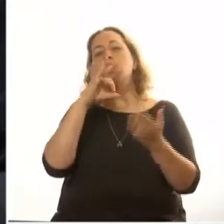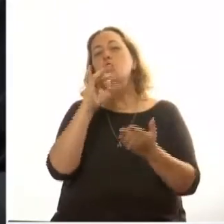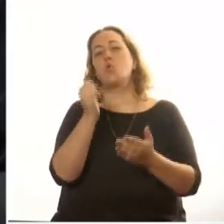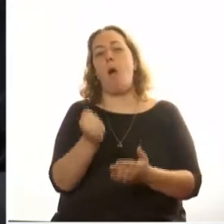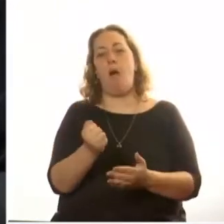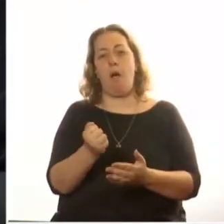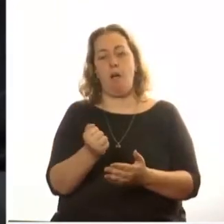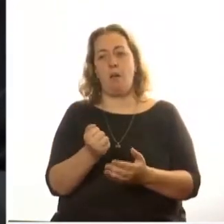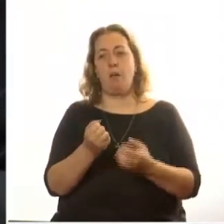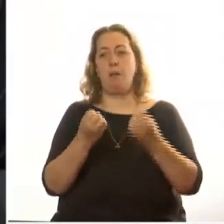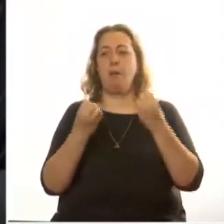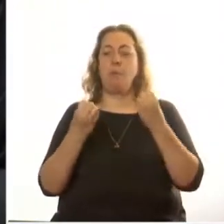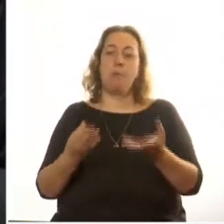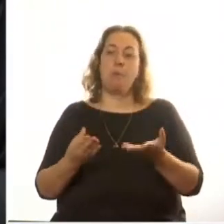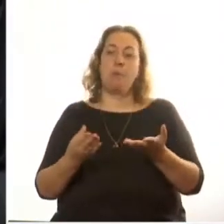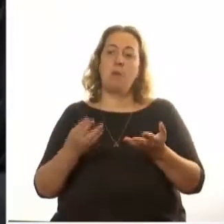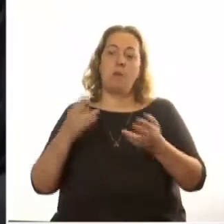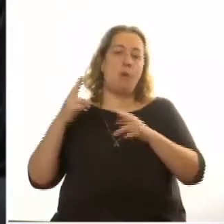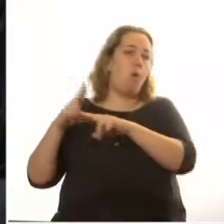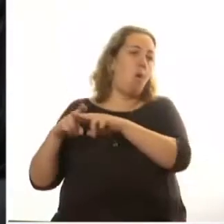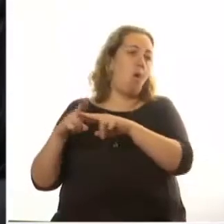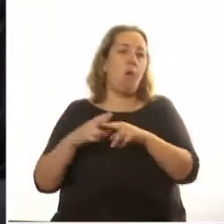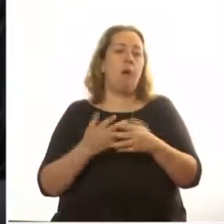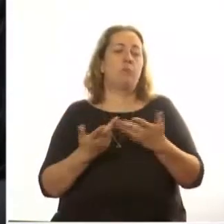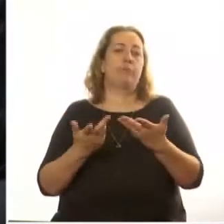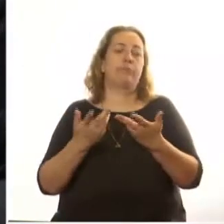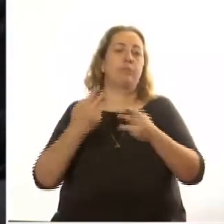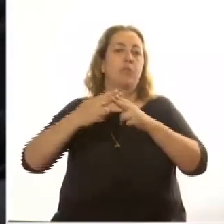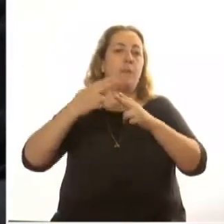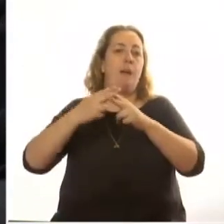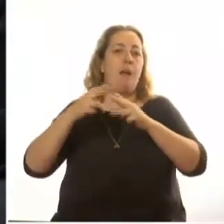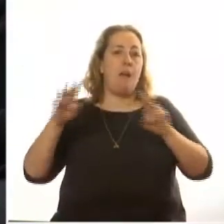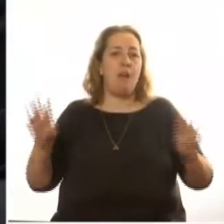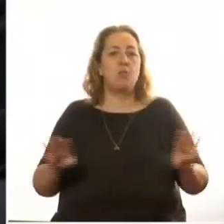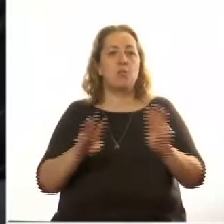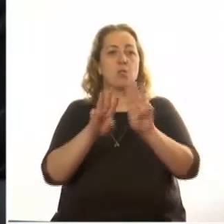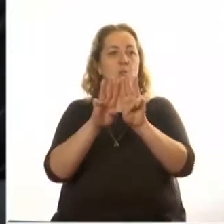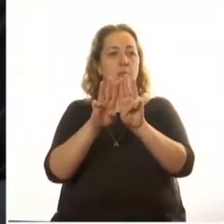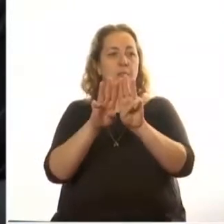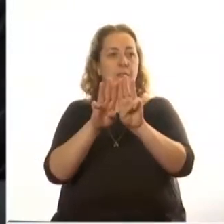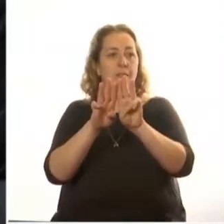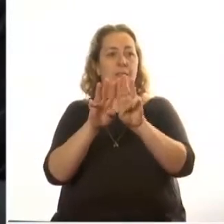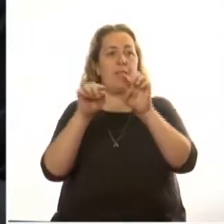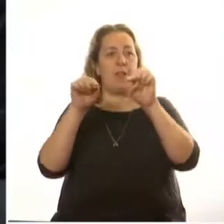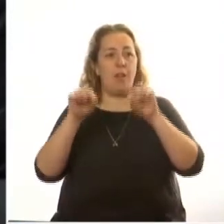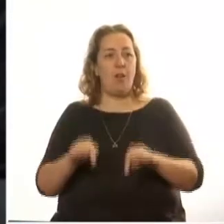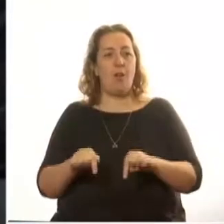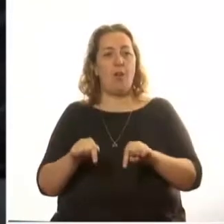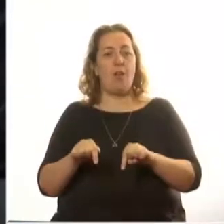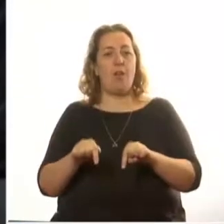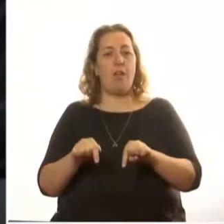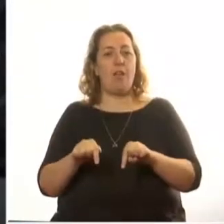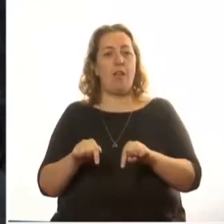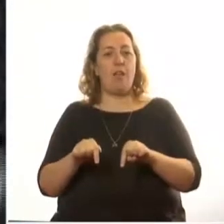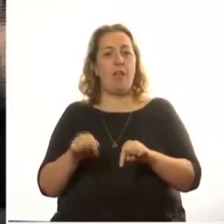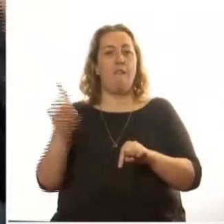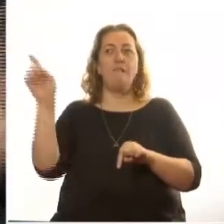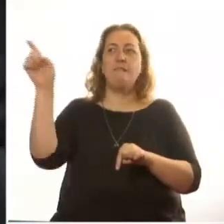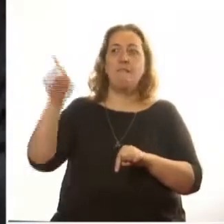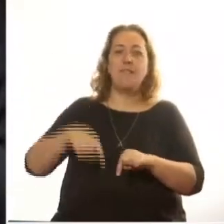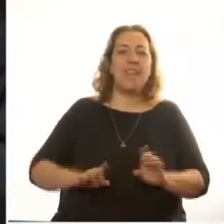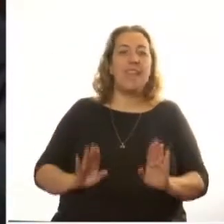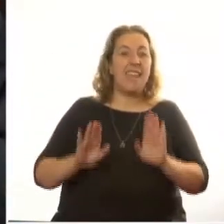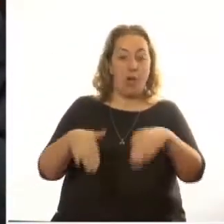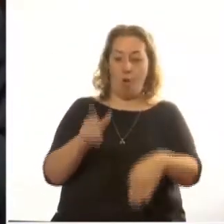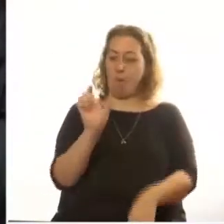Porque el holocausto, como lo han llamado las Naciones Unidas al día de hoy, viene del griego y es una especie